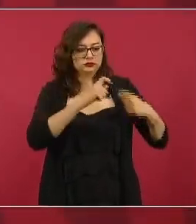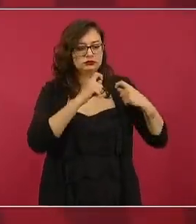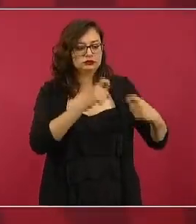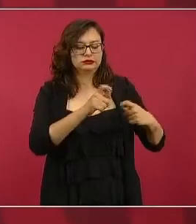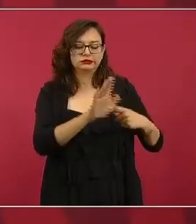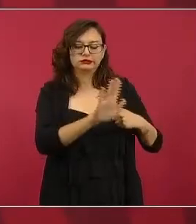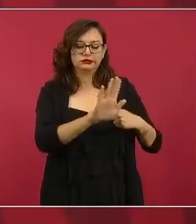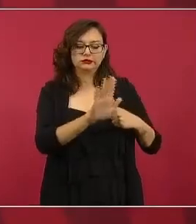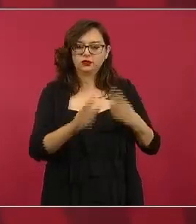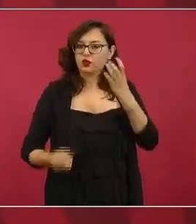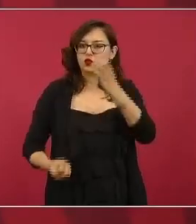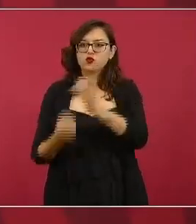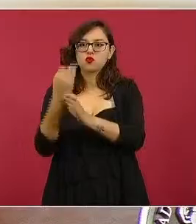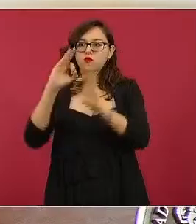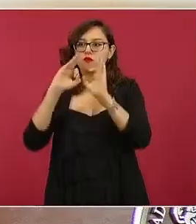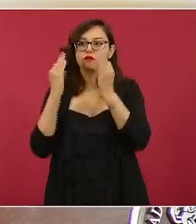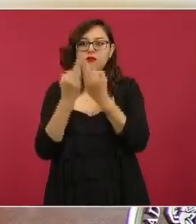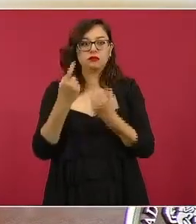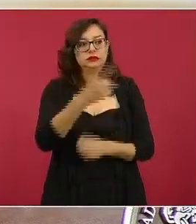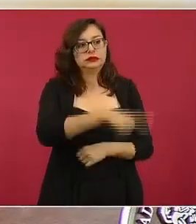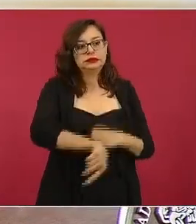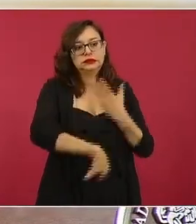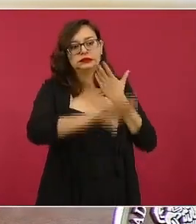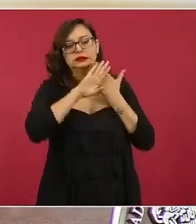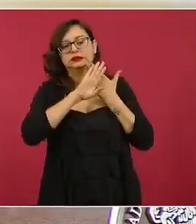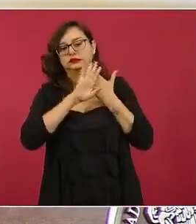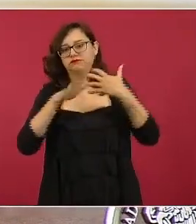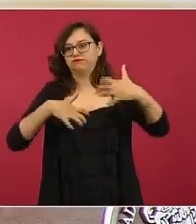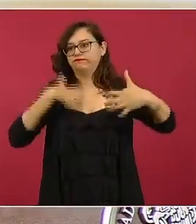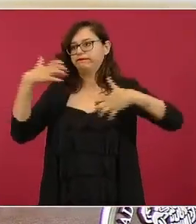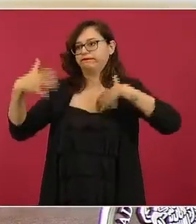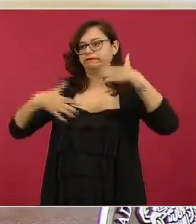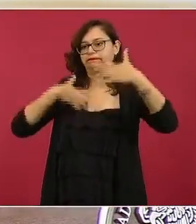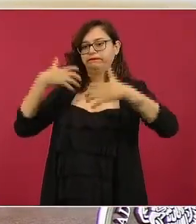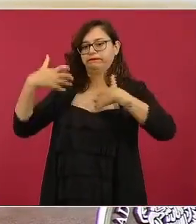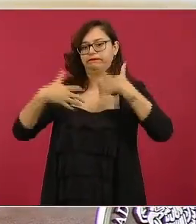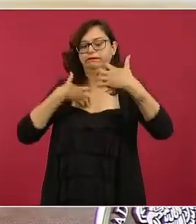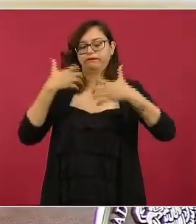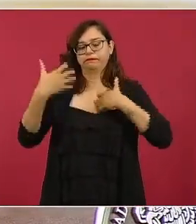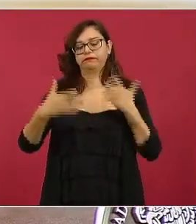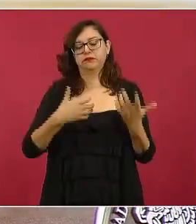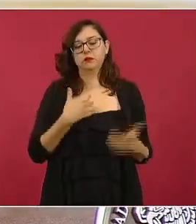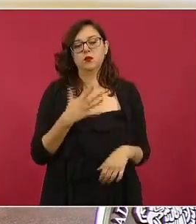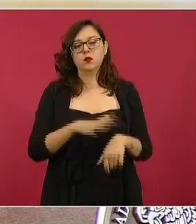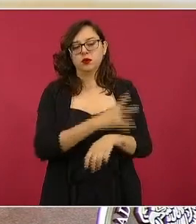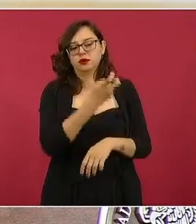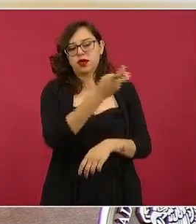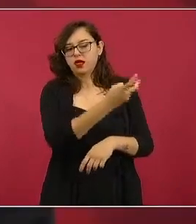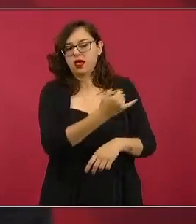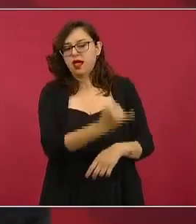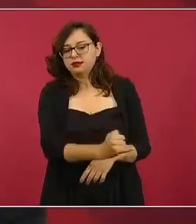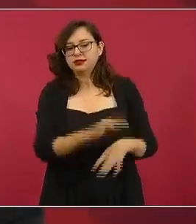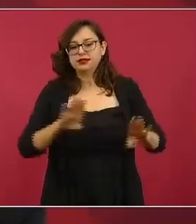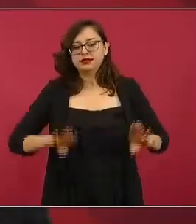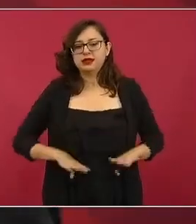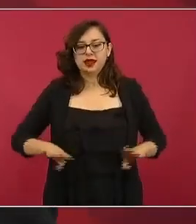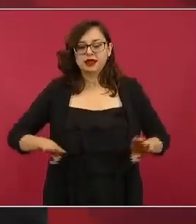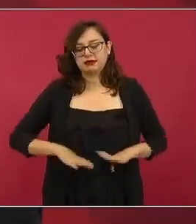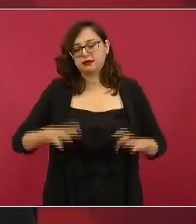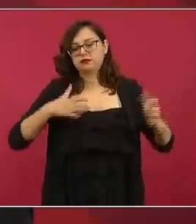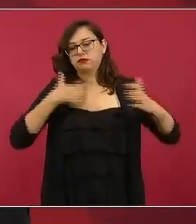y eso es lo que estamos viviendo y por eso se habla de reaccionarios de ahí viene